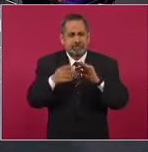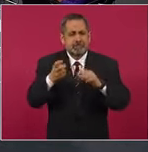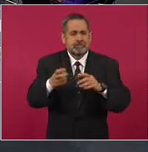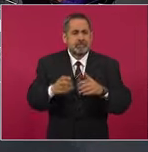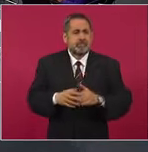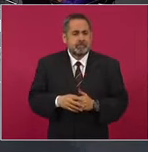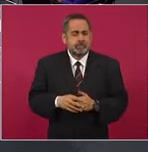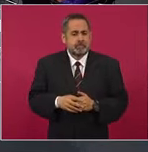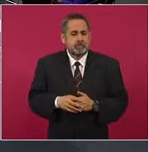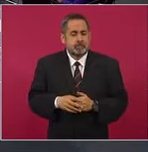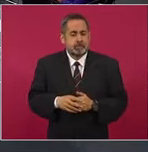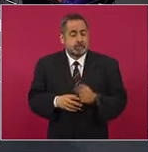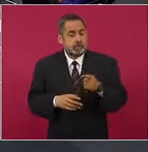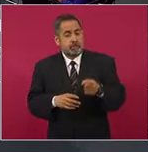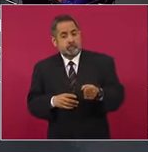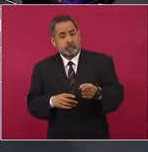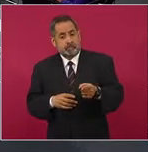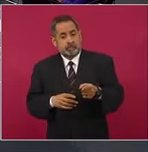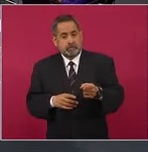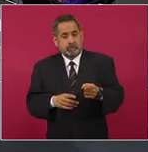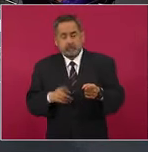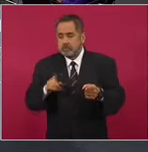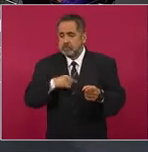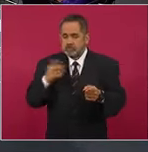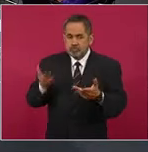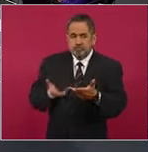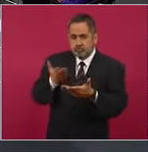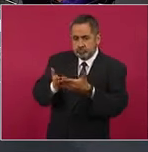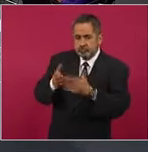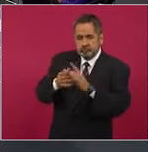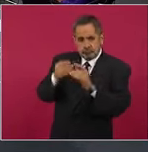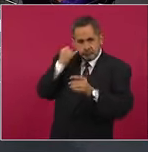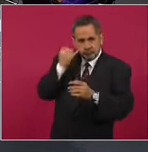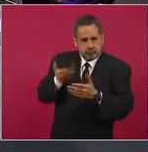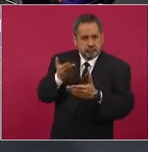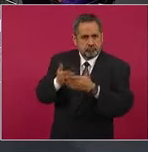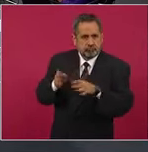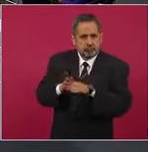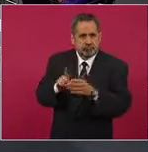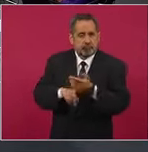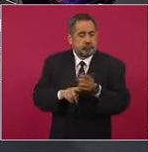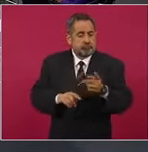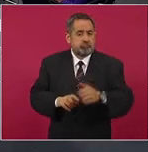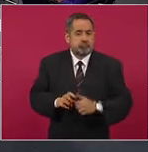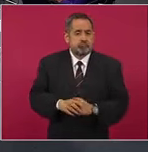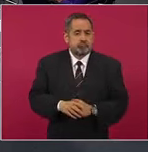que es una de las propuestas que les estamos haciendo, como ya